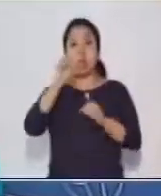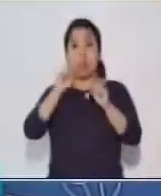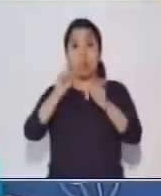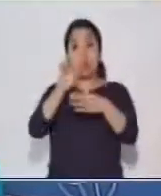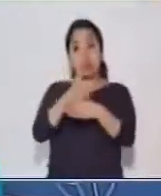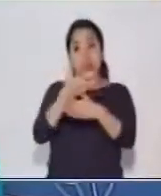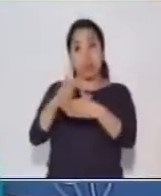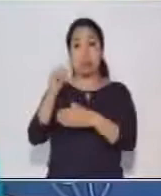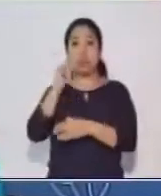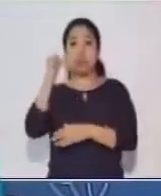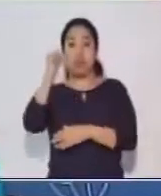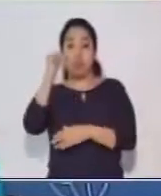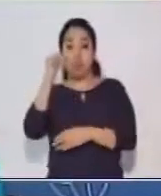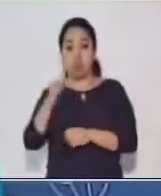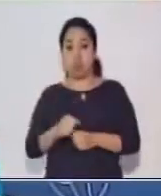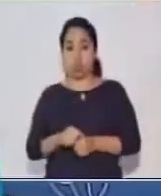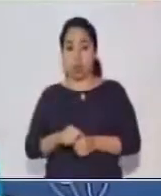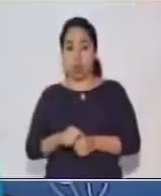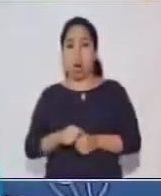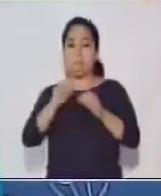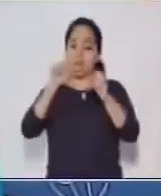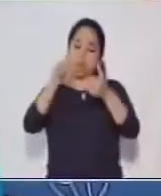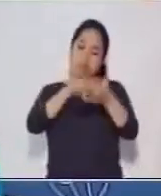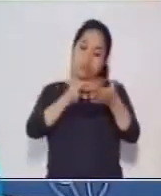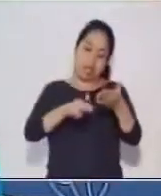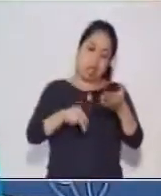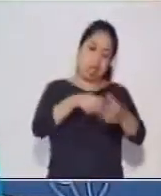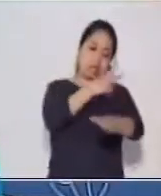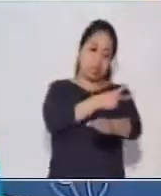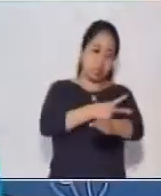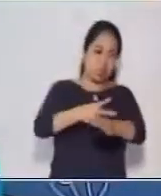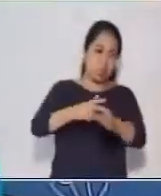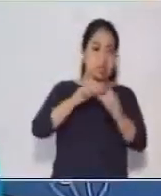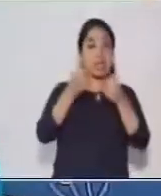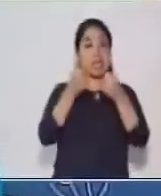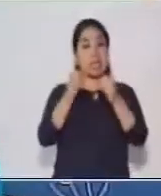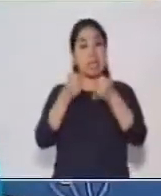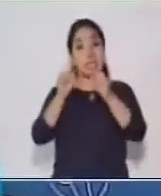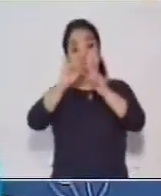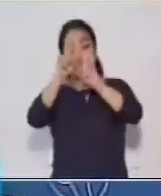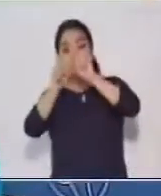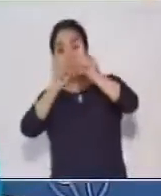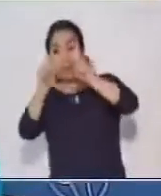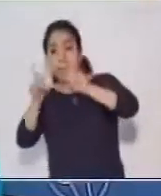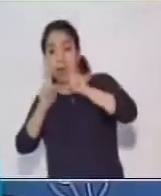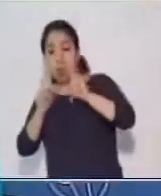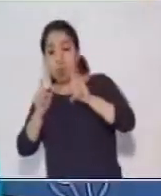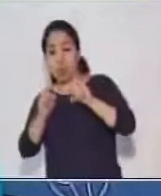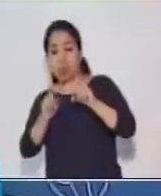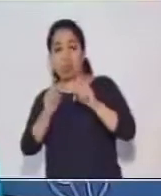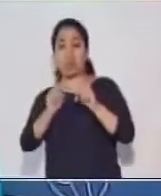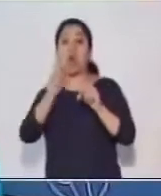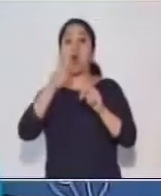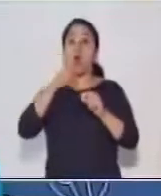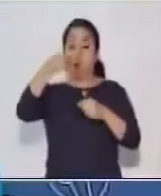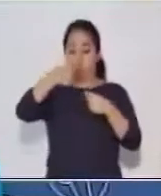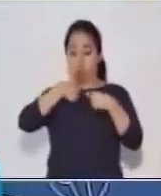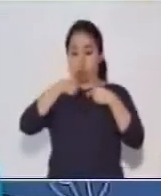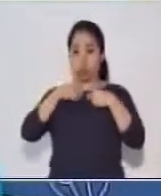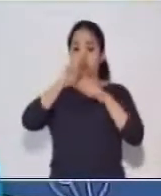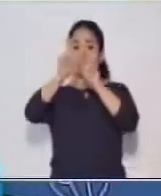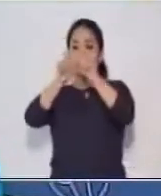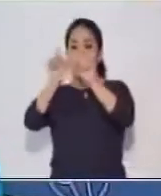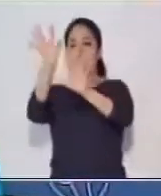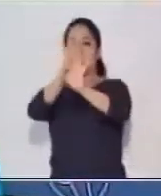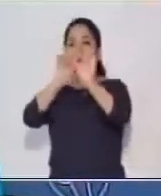con un adulto responsable. Podemos leer historias y hacernos preguntas. Ya sea que ellos les hagan a ustedes o ustedes les